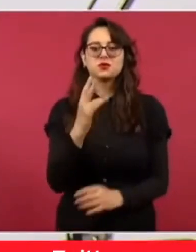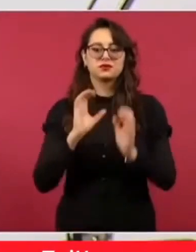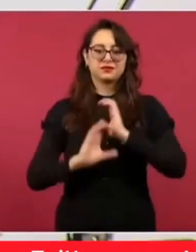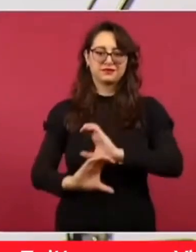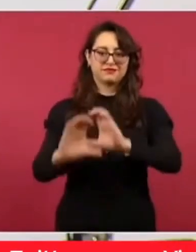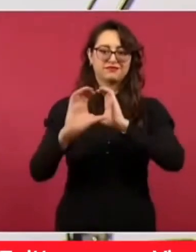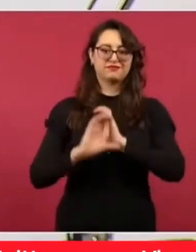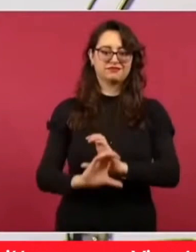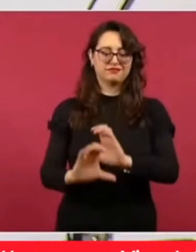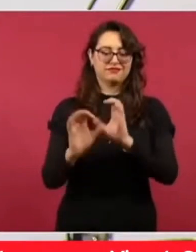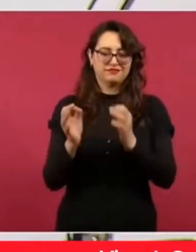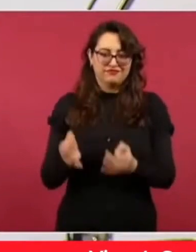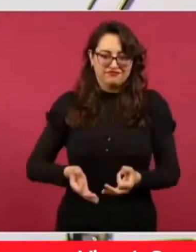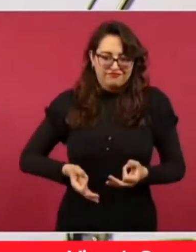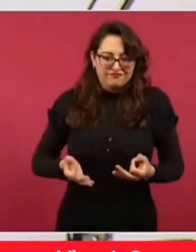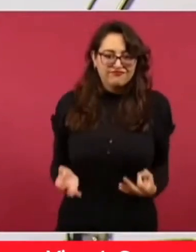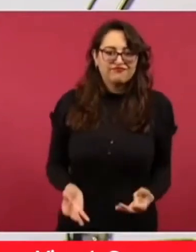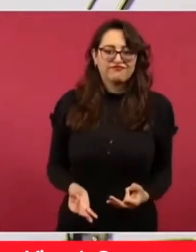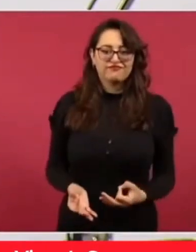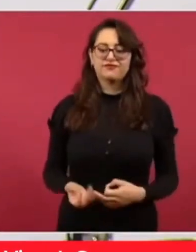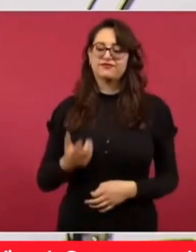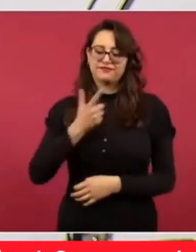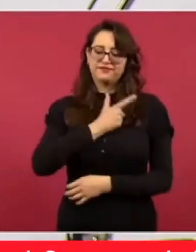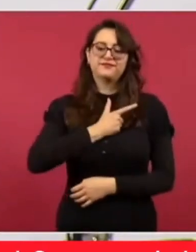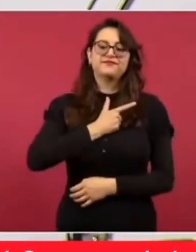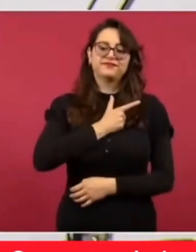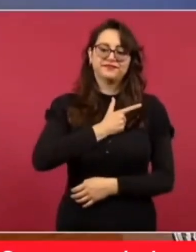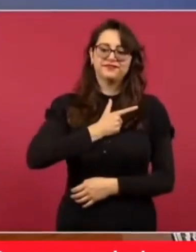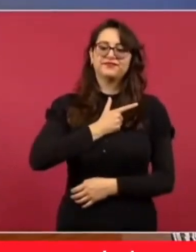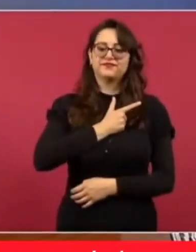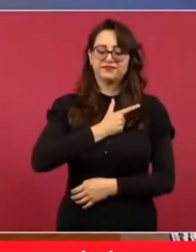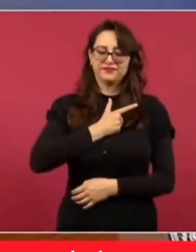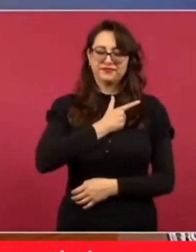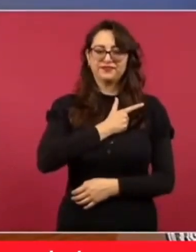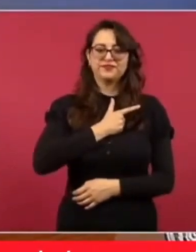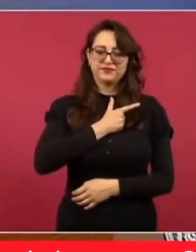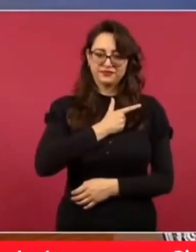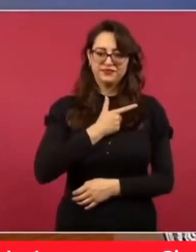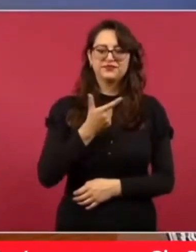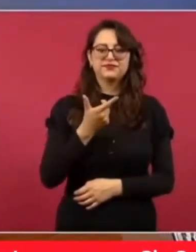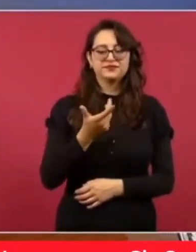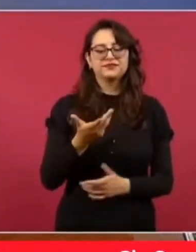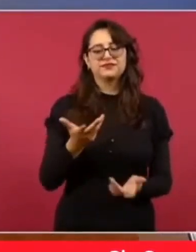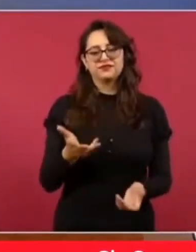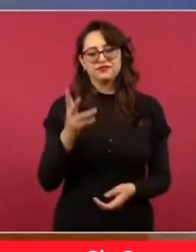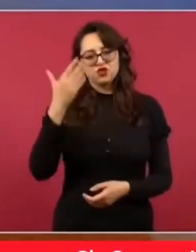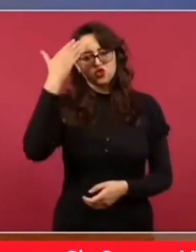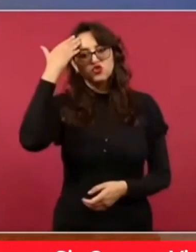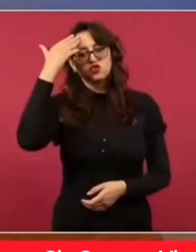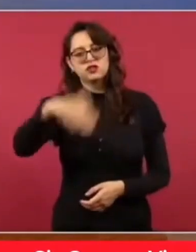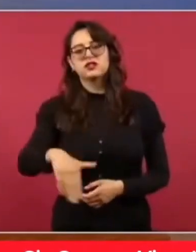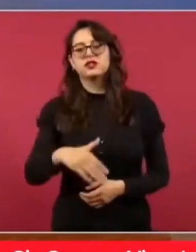nos gustan mucho. Y les van a gustar a las mamás,